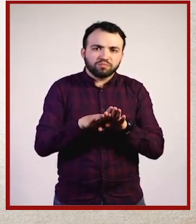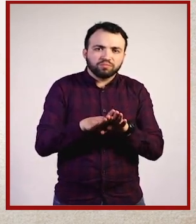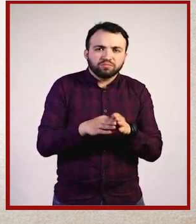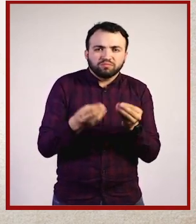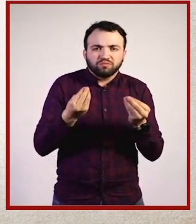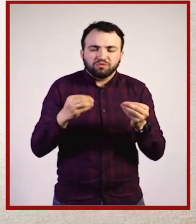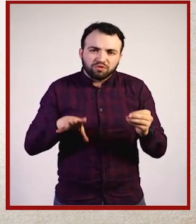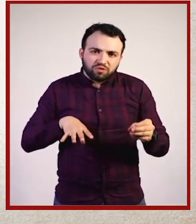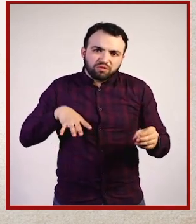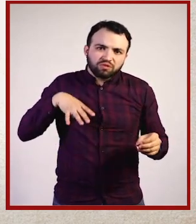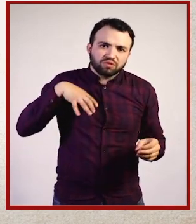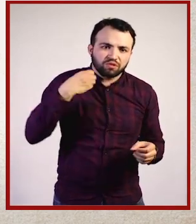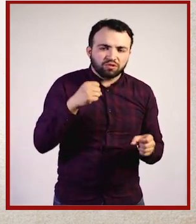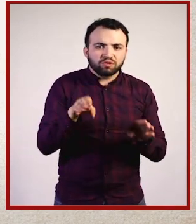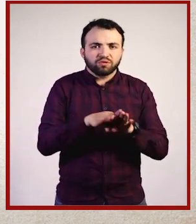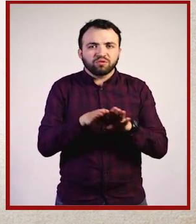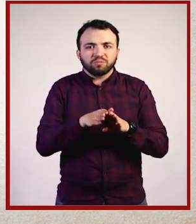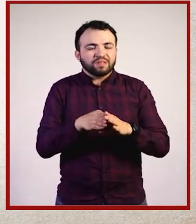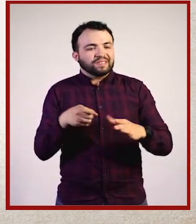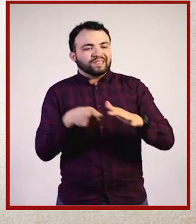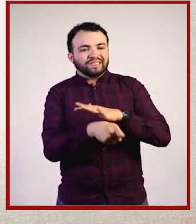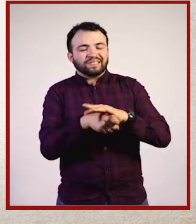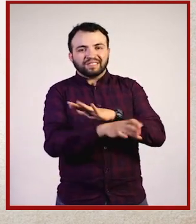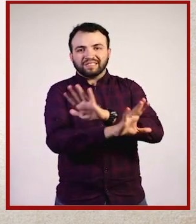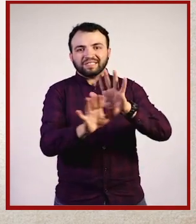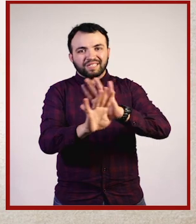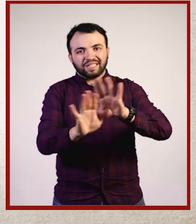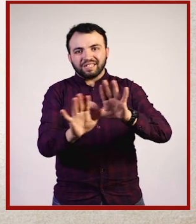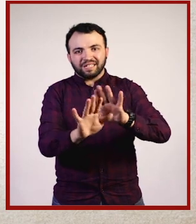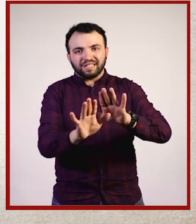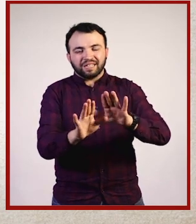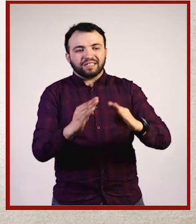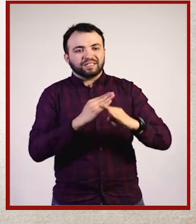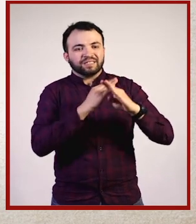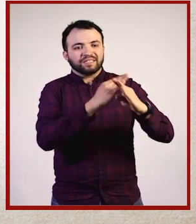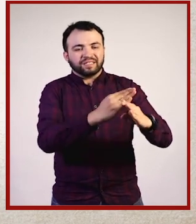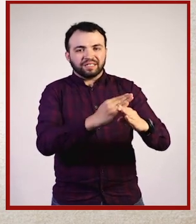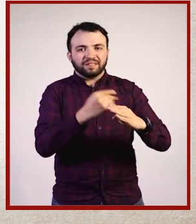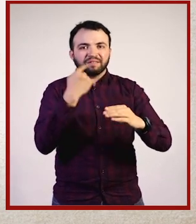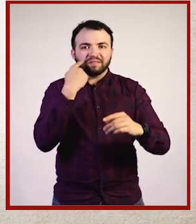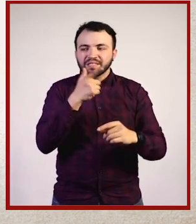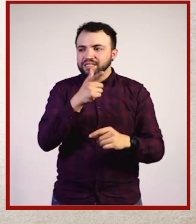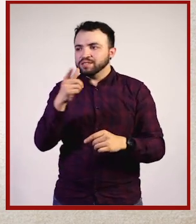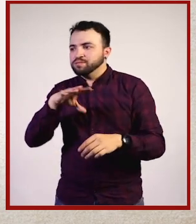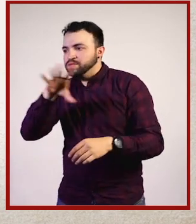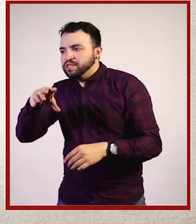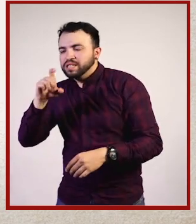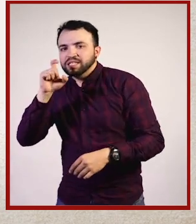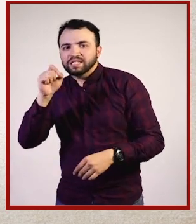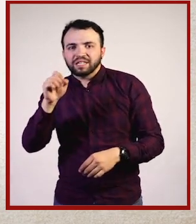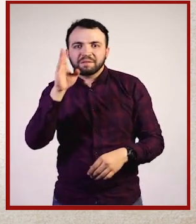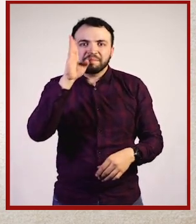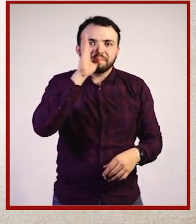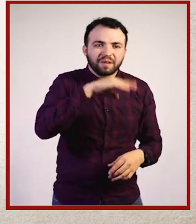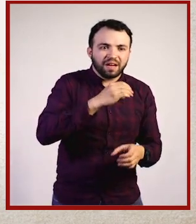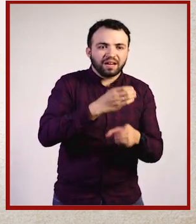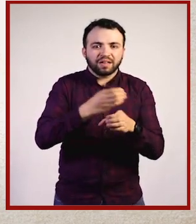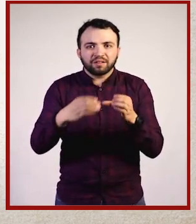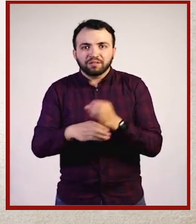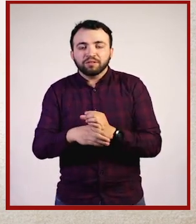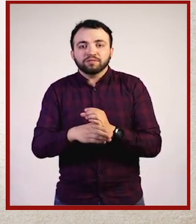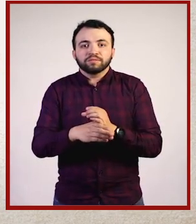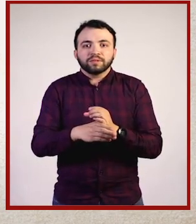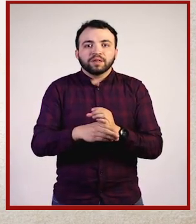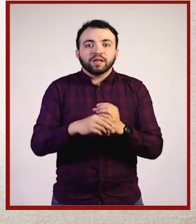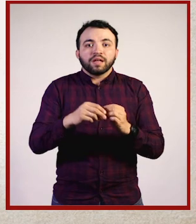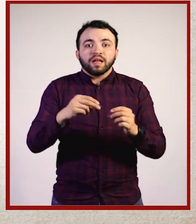lucha contra la corrupción. Se ha ratificado, se ha unido en una de las comisiones de las Naciones Unidas,